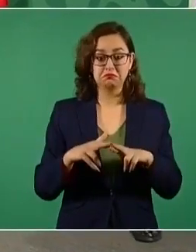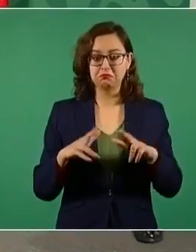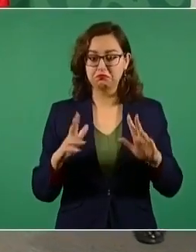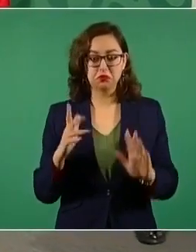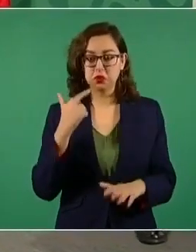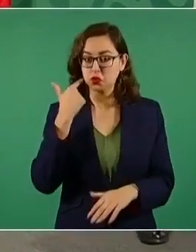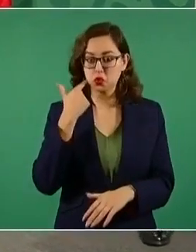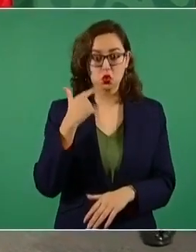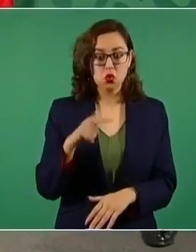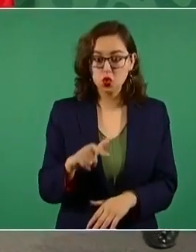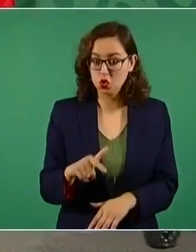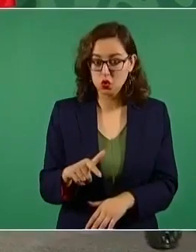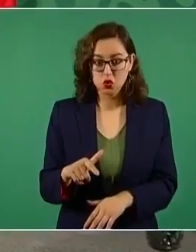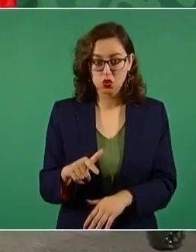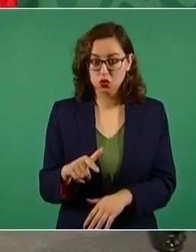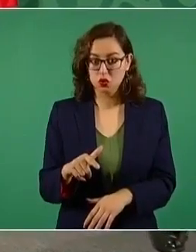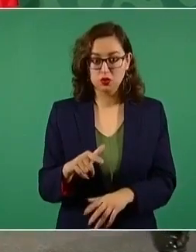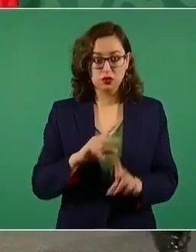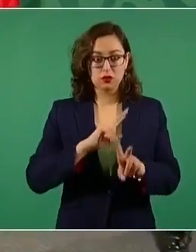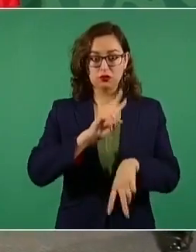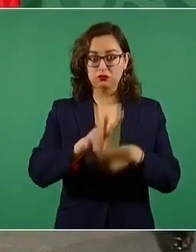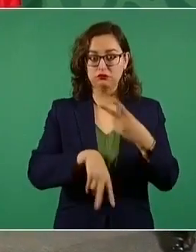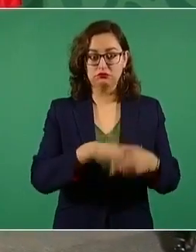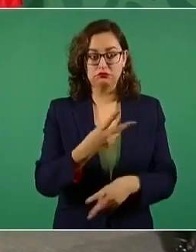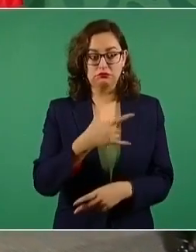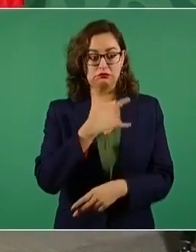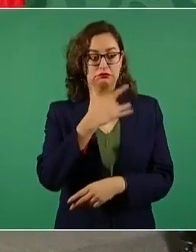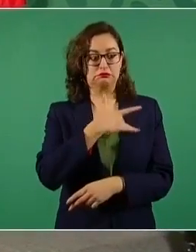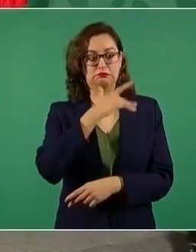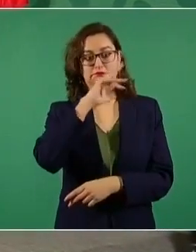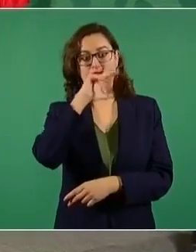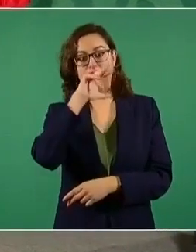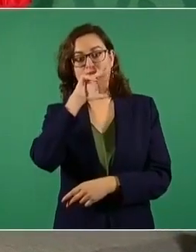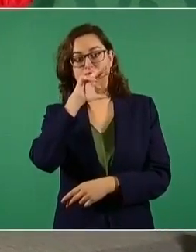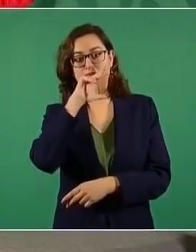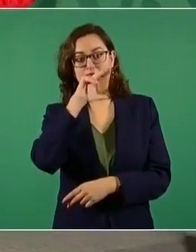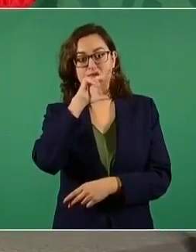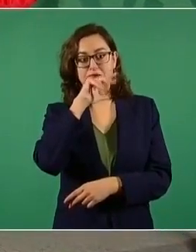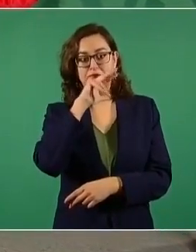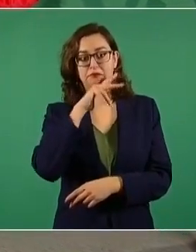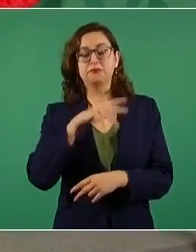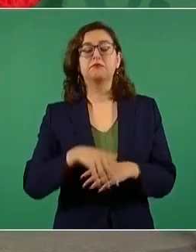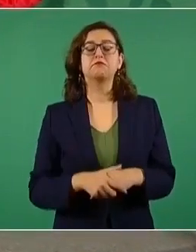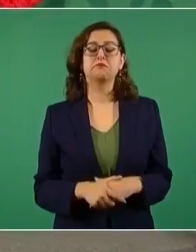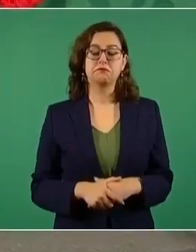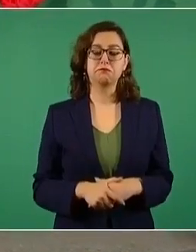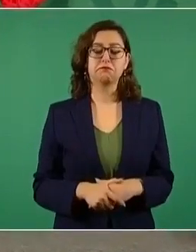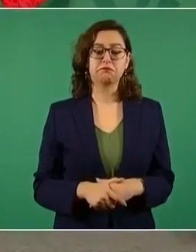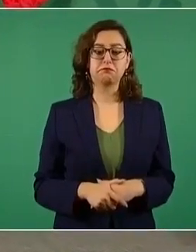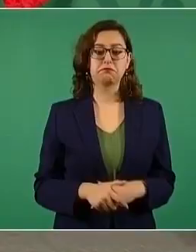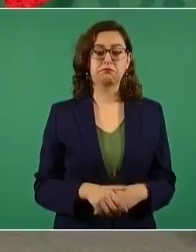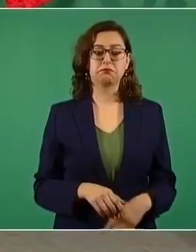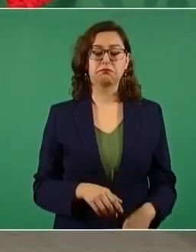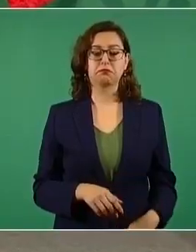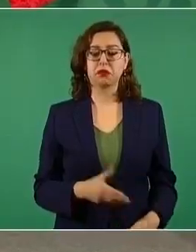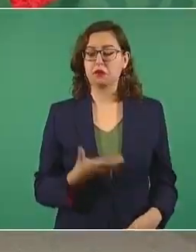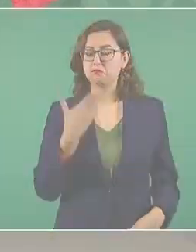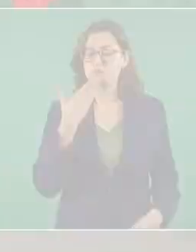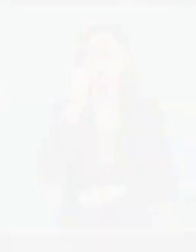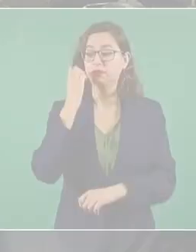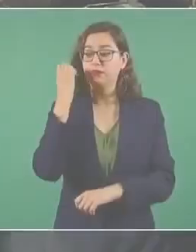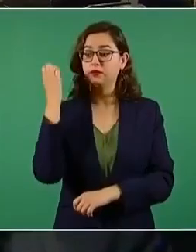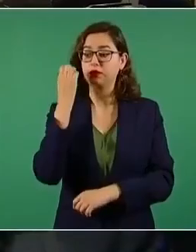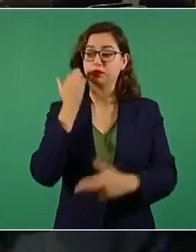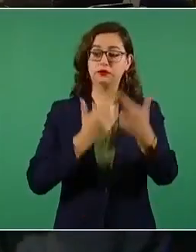tienen preocupaciones, pues no hay problema.